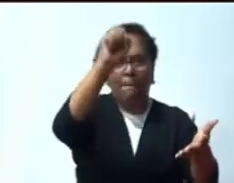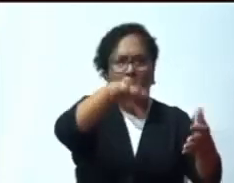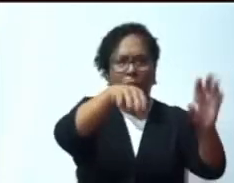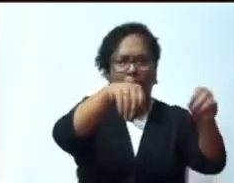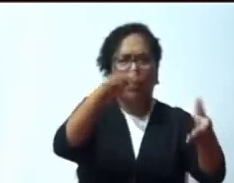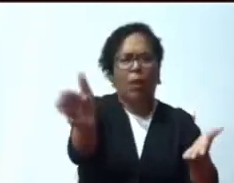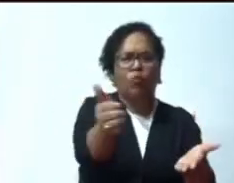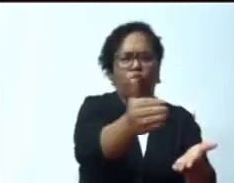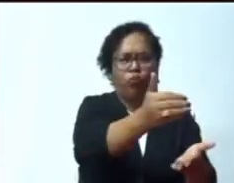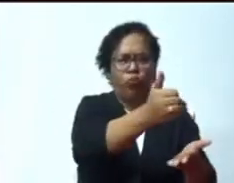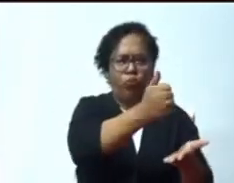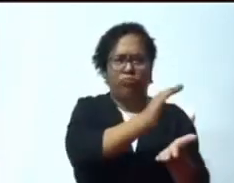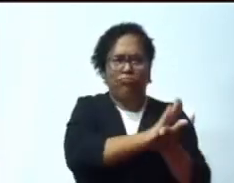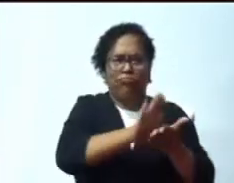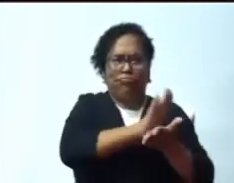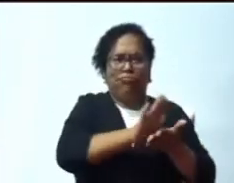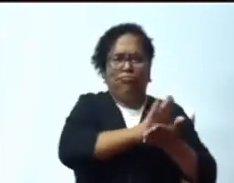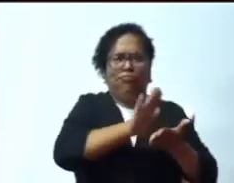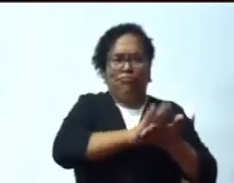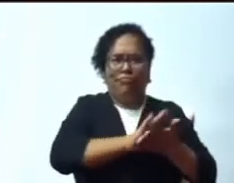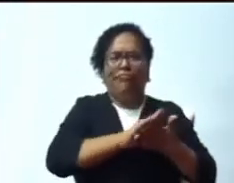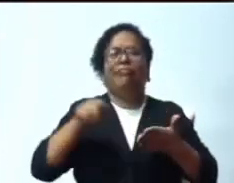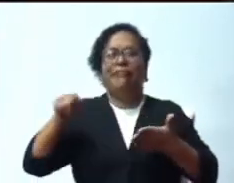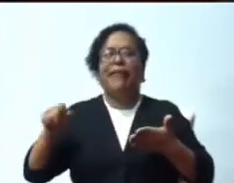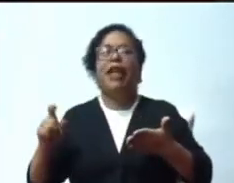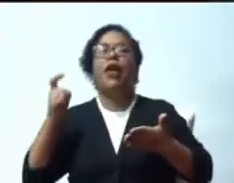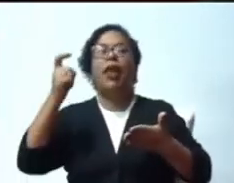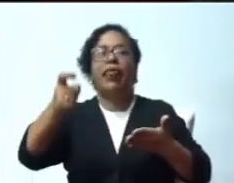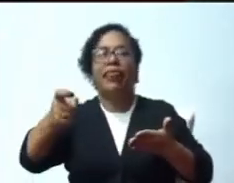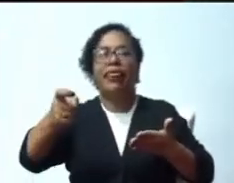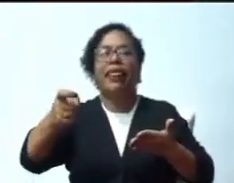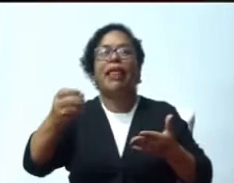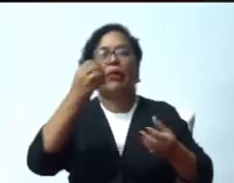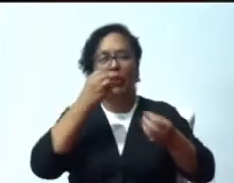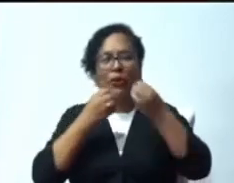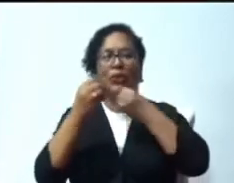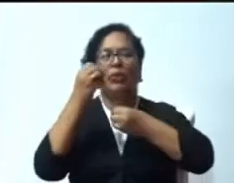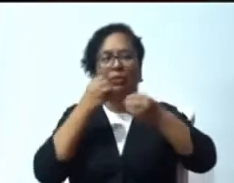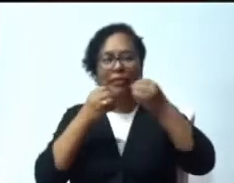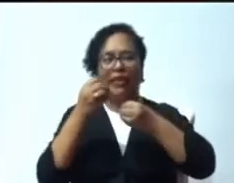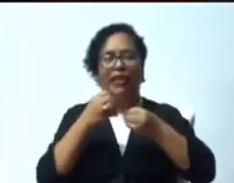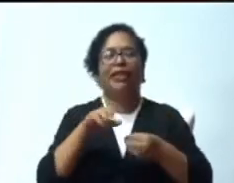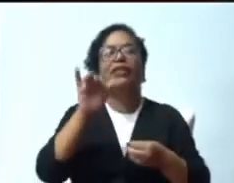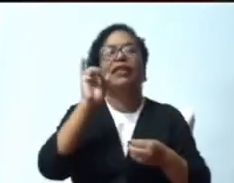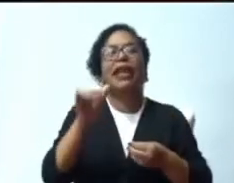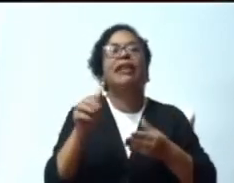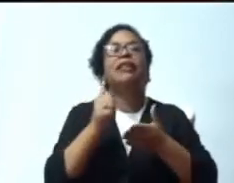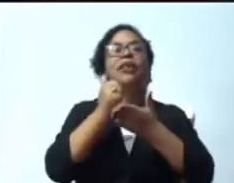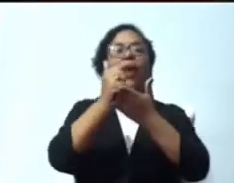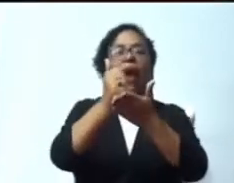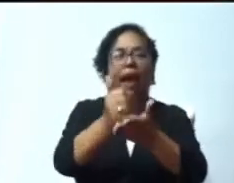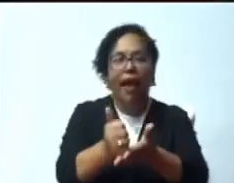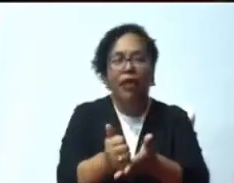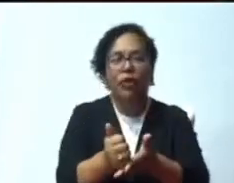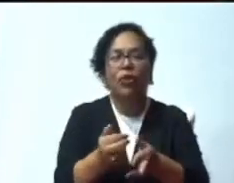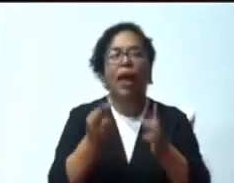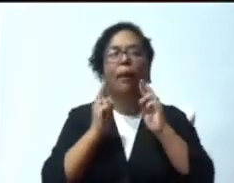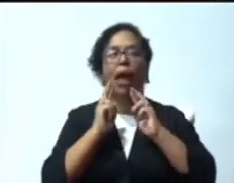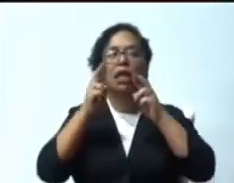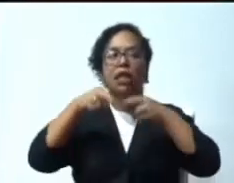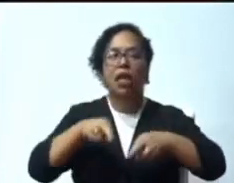ayudaba a mantener el río Osama más limpio y menos